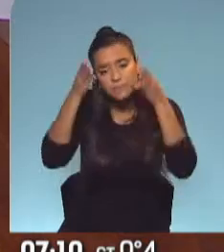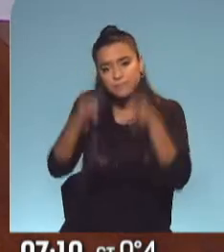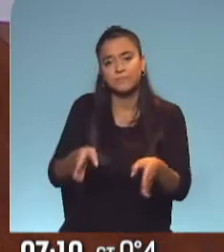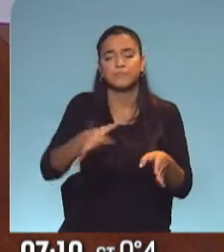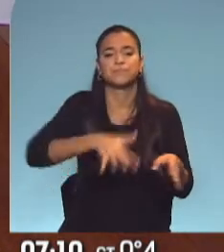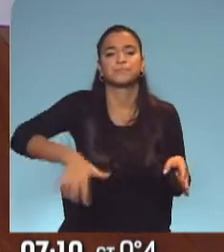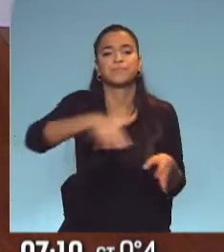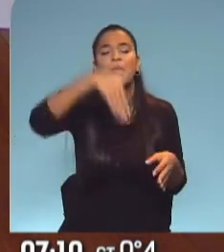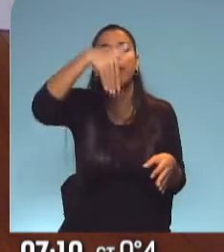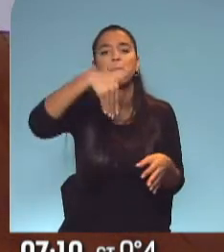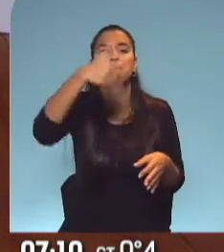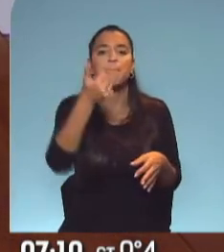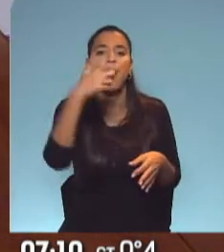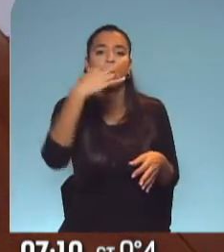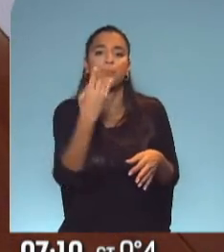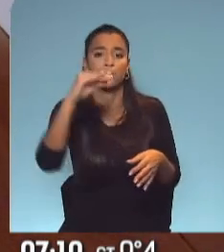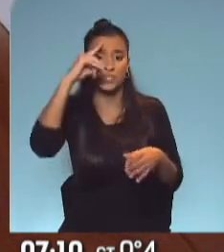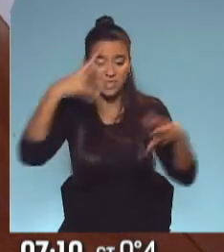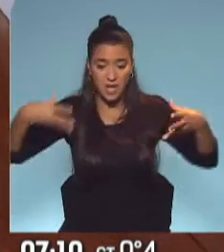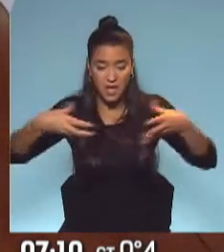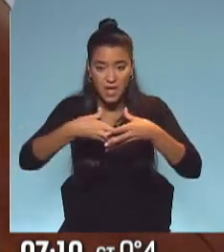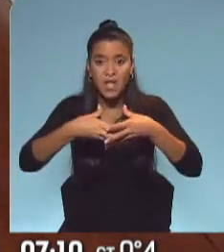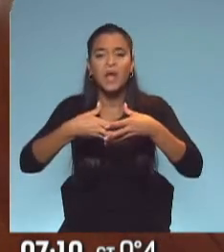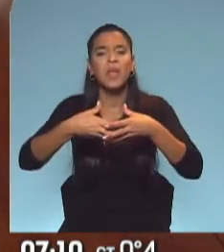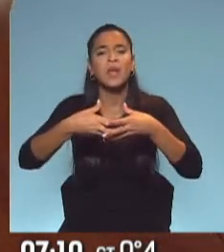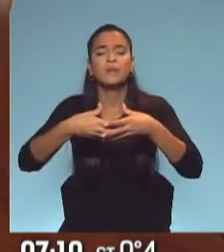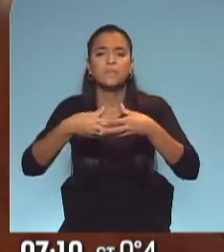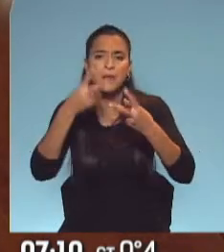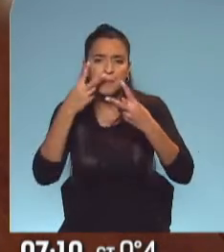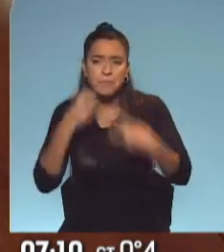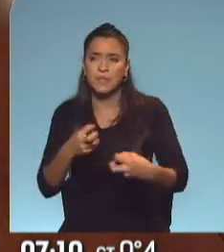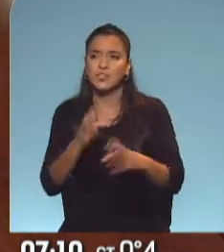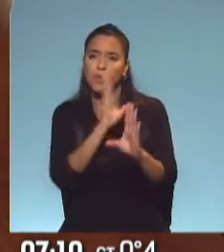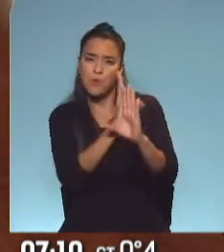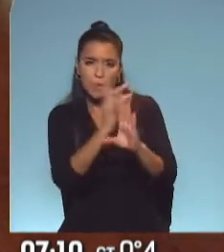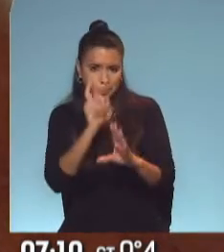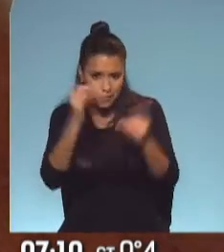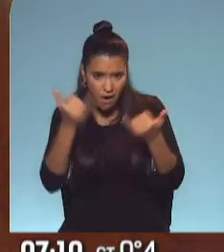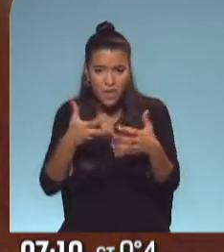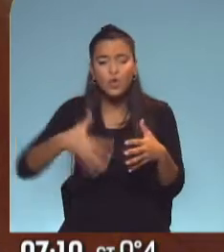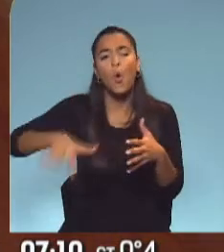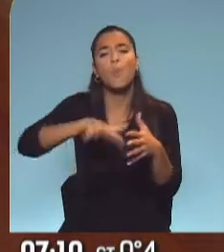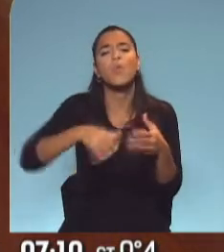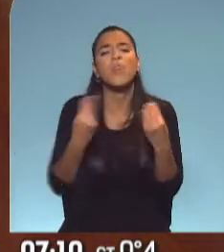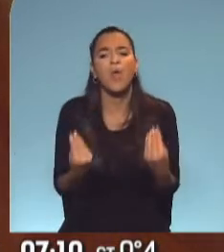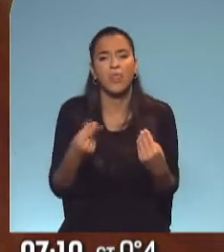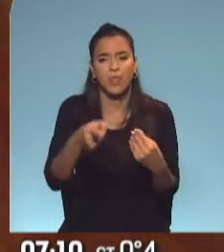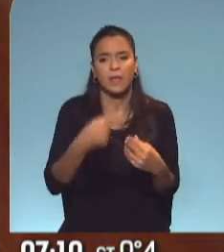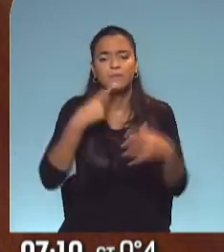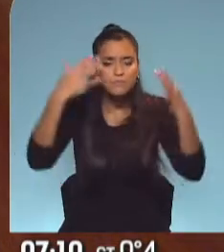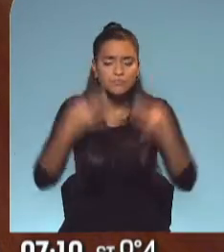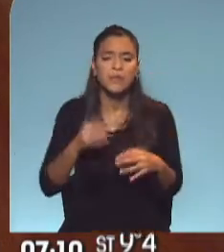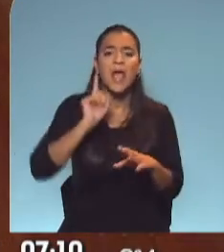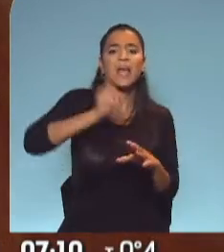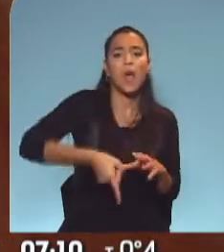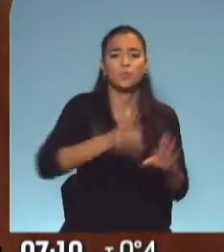La comunidad Mapuche, hay una investigación que tiene que ver con un espionaje ilegal. ¿A qué parte de la comunidad Mapuche? Estamos hablando concretamente de